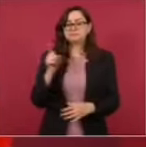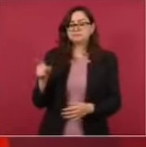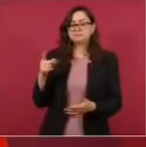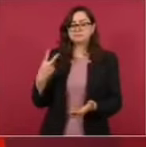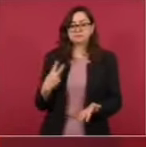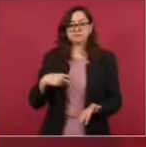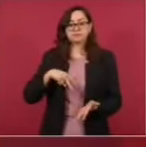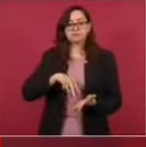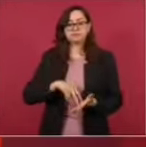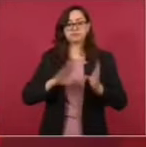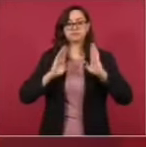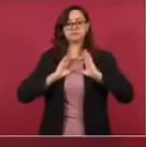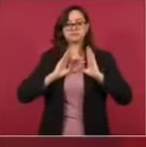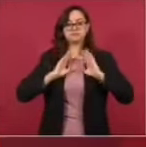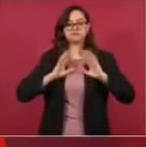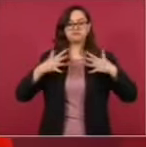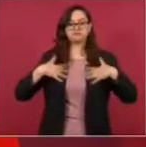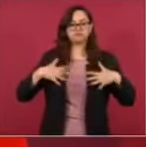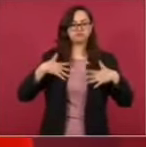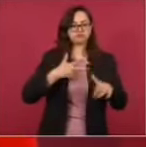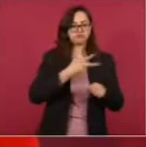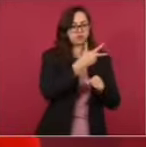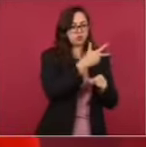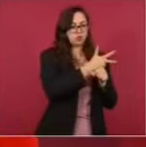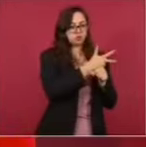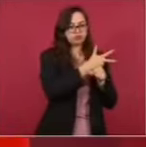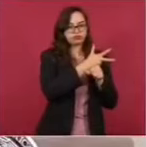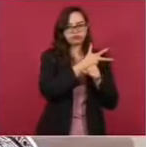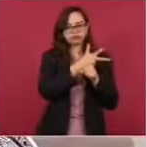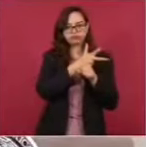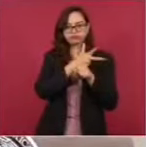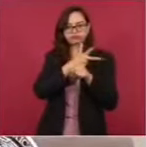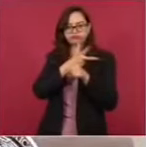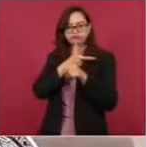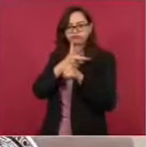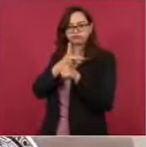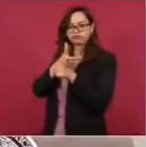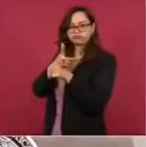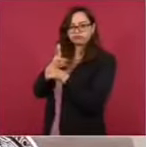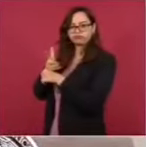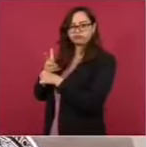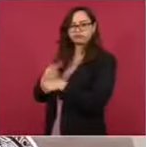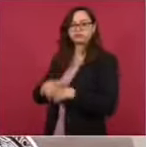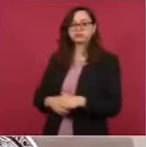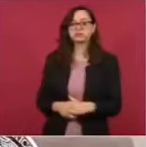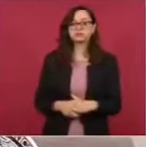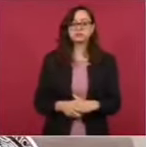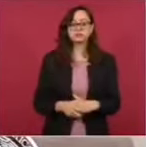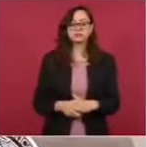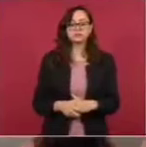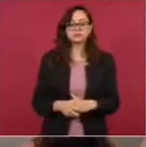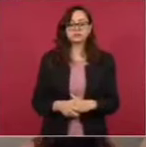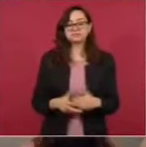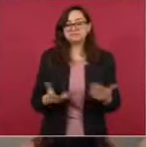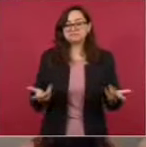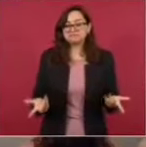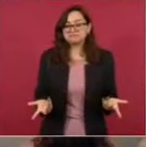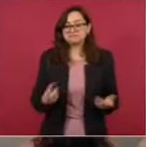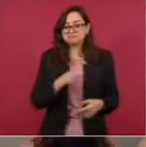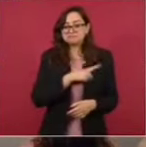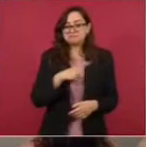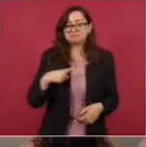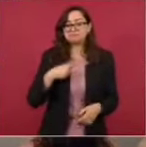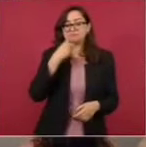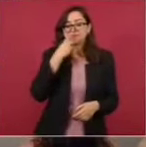uniformado se encontraba grabando la sesión del Senado de la República. Cabe mencionar que la